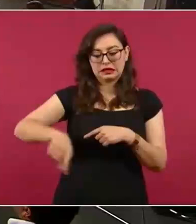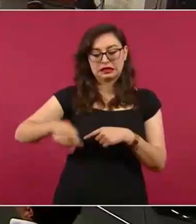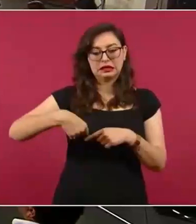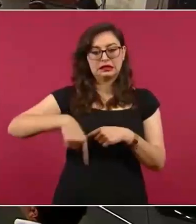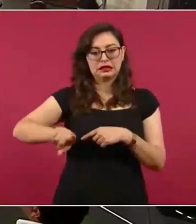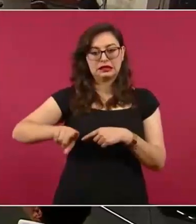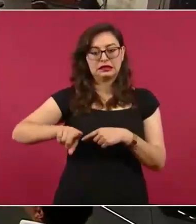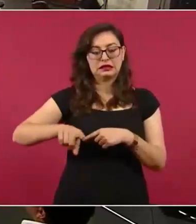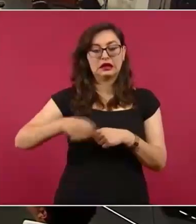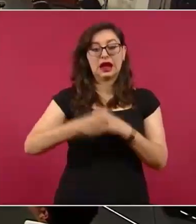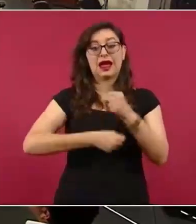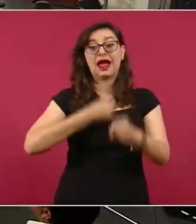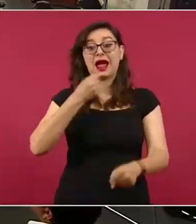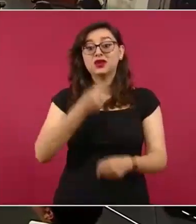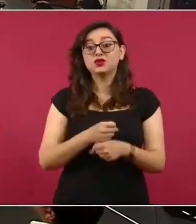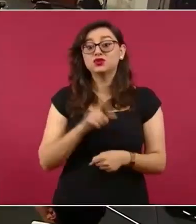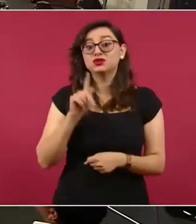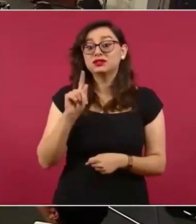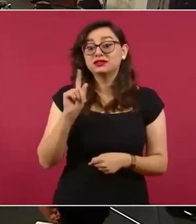Este es del 79.